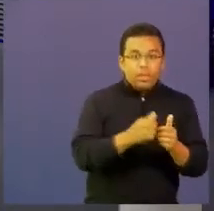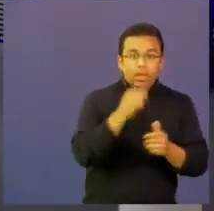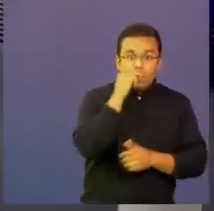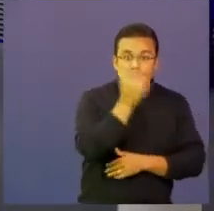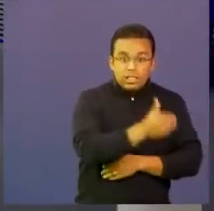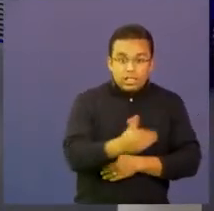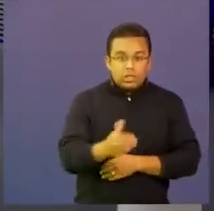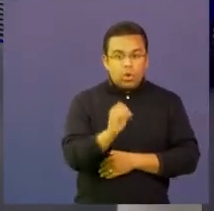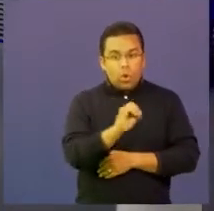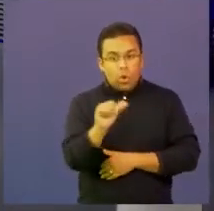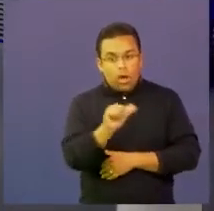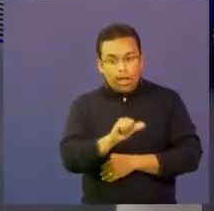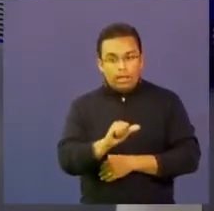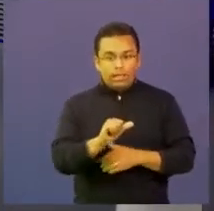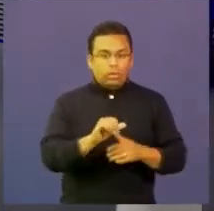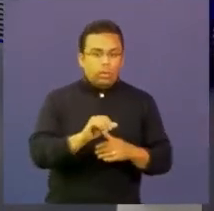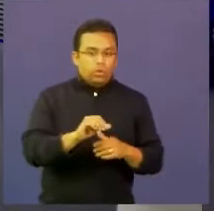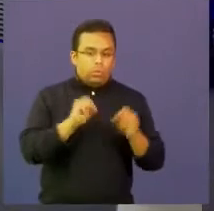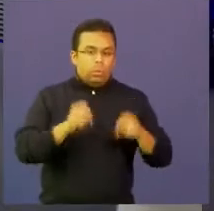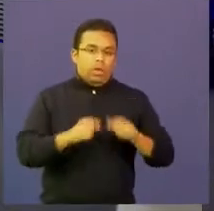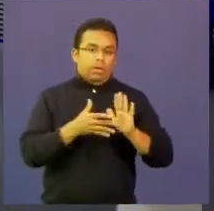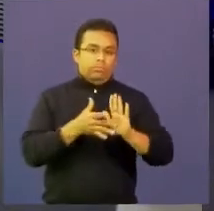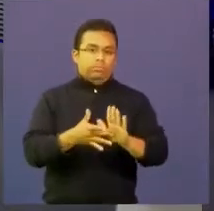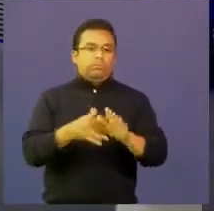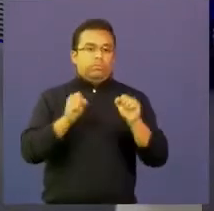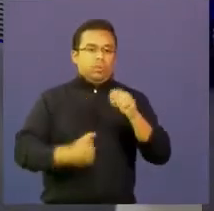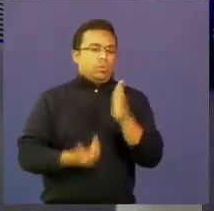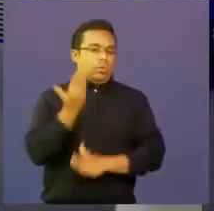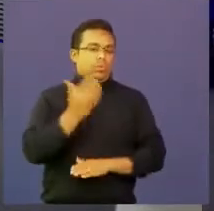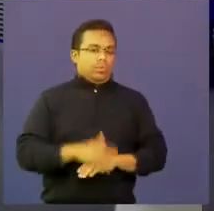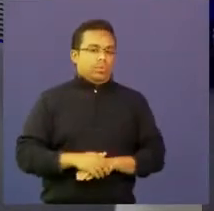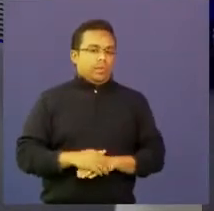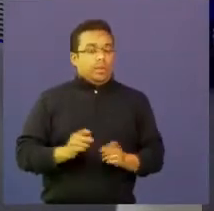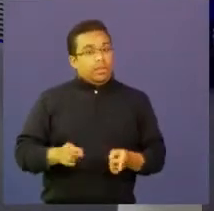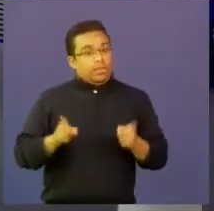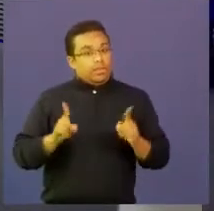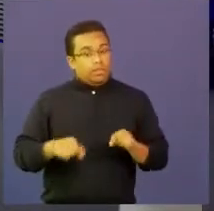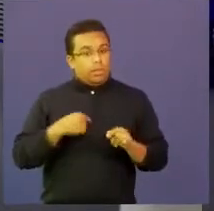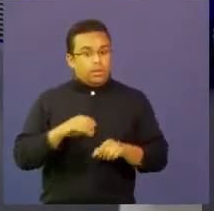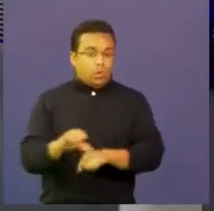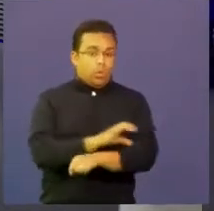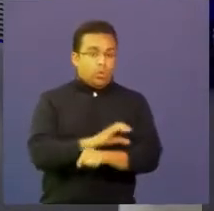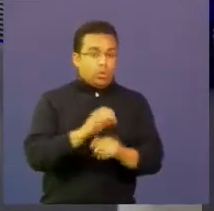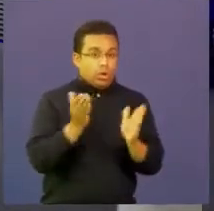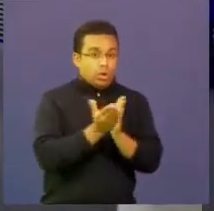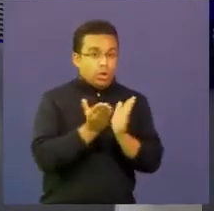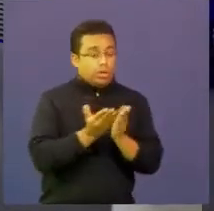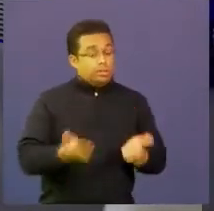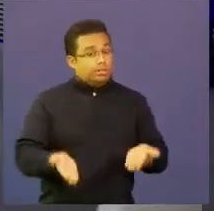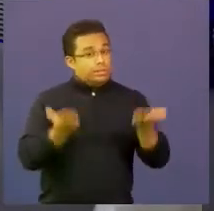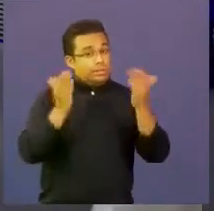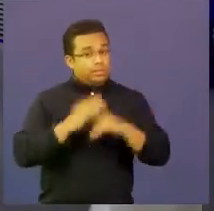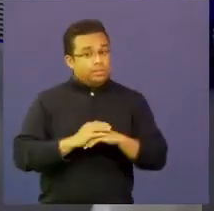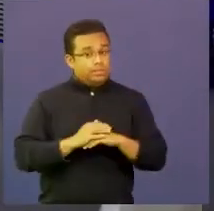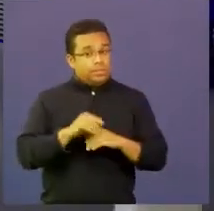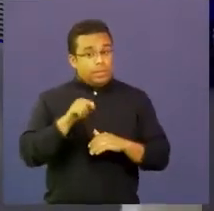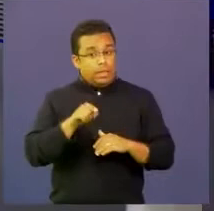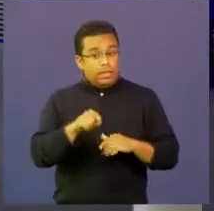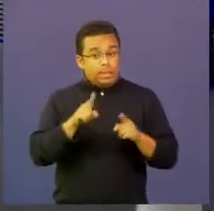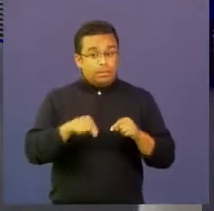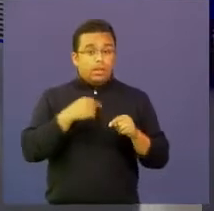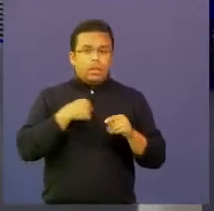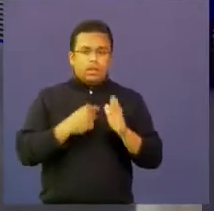niñas del país con las nuevas tecnologías y pues lo permite computadores para educar. Es ese acercamiento a las nuevas